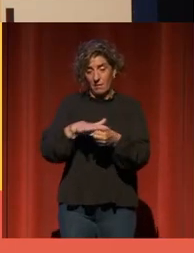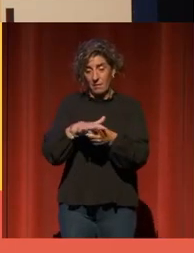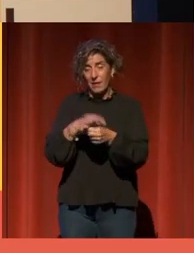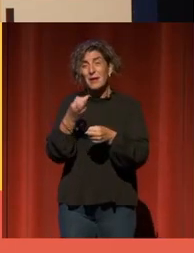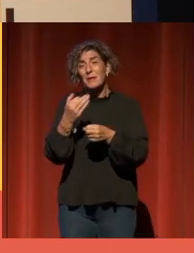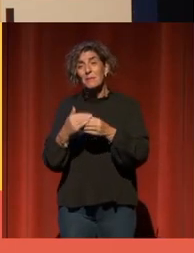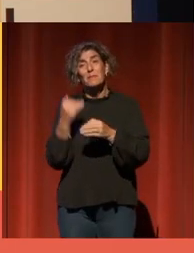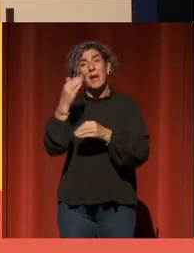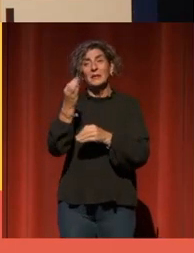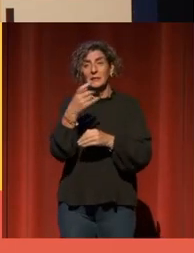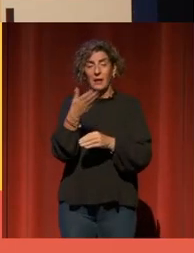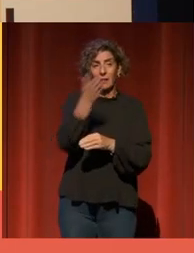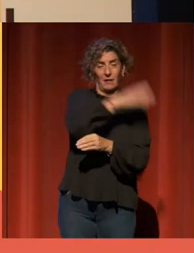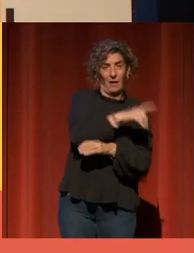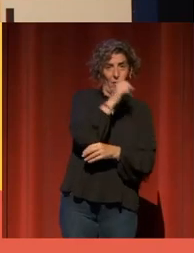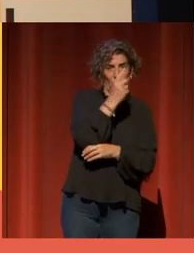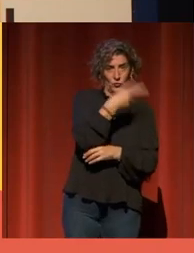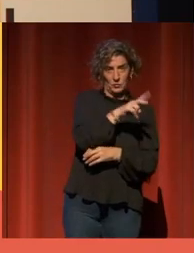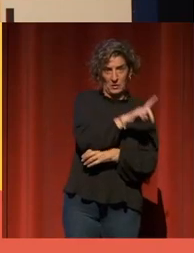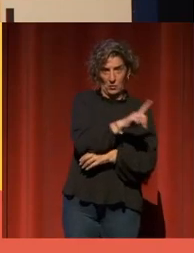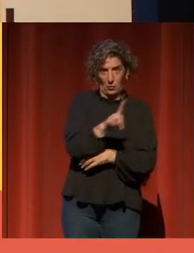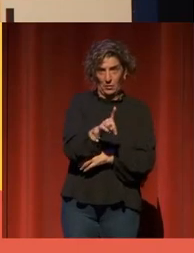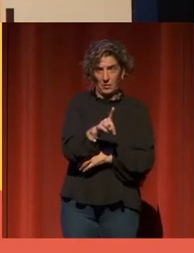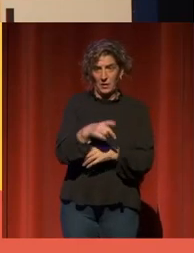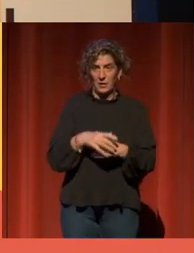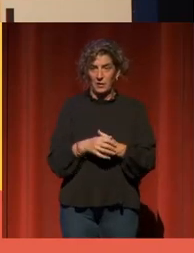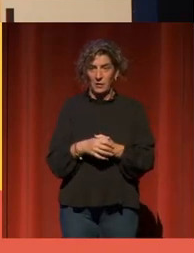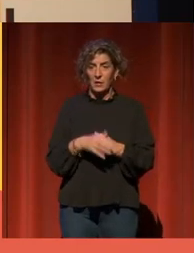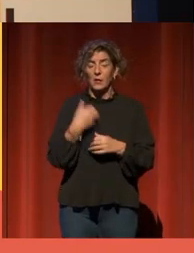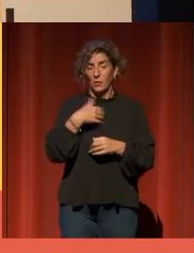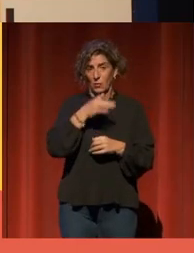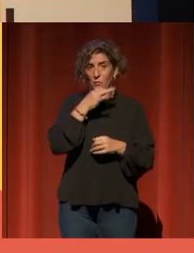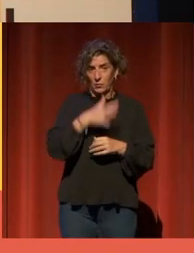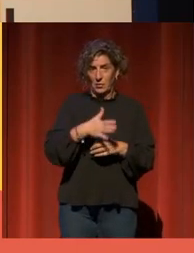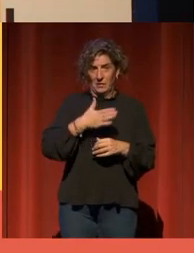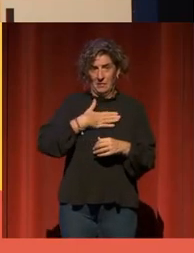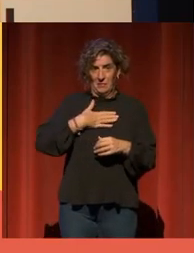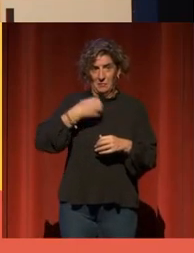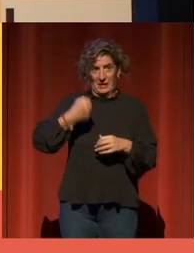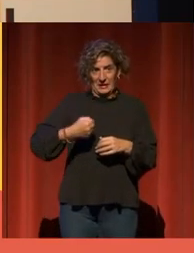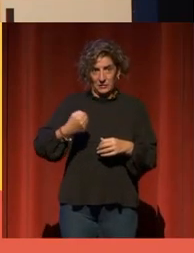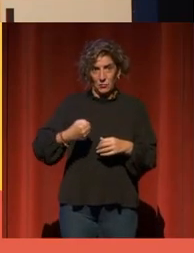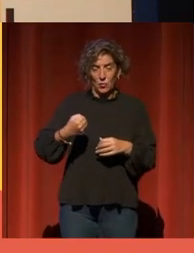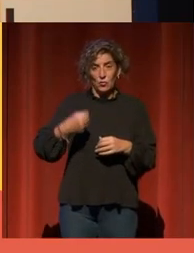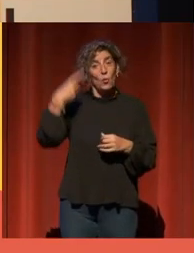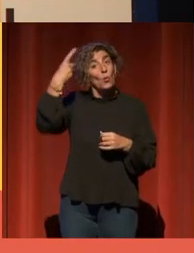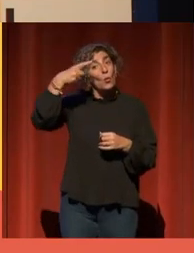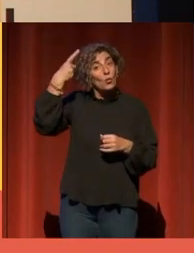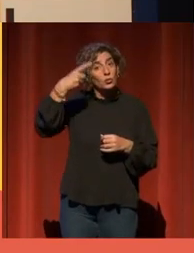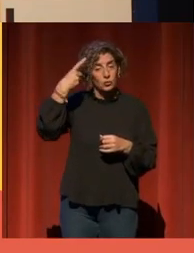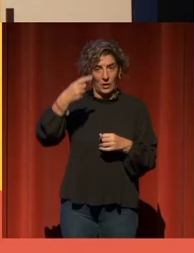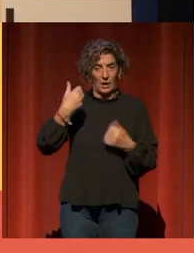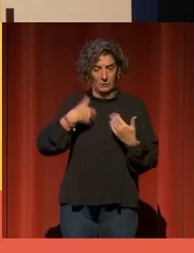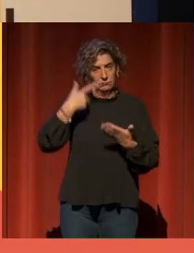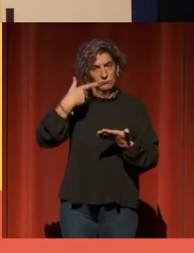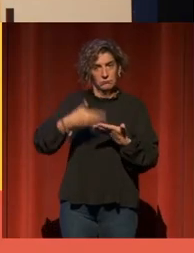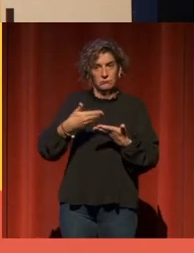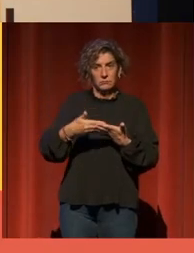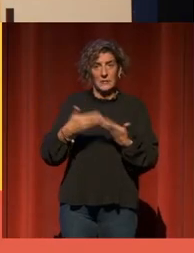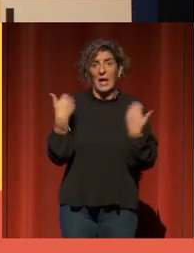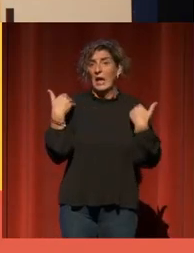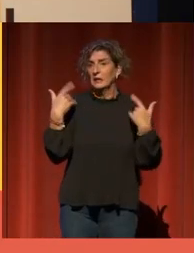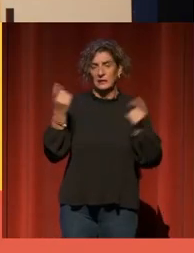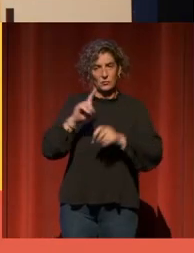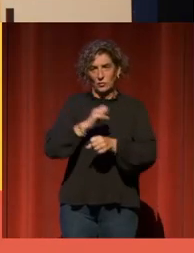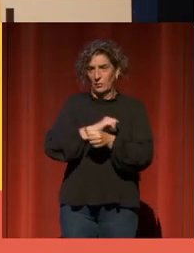Por ejemplo, estamos cubriendo el patrimonio cultural intangible, que antes no estaba cubierto,